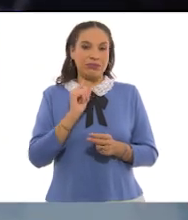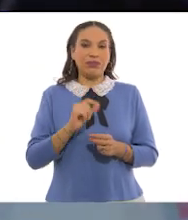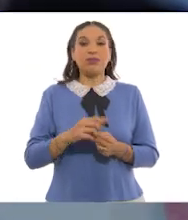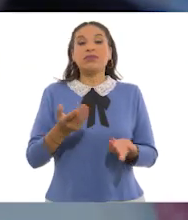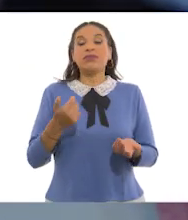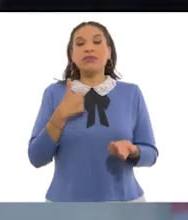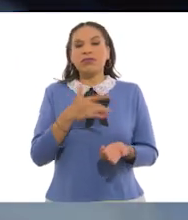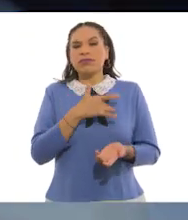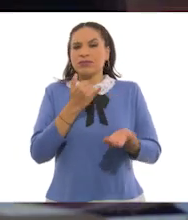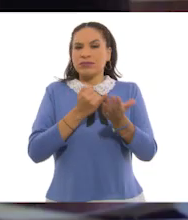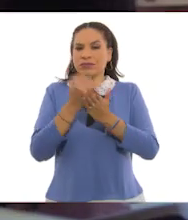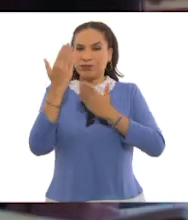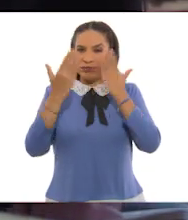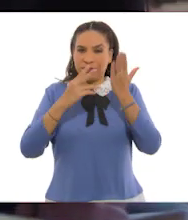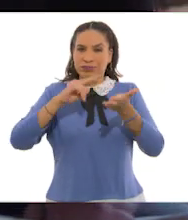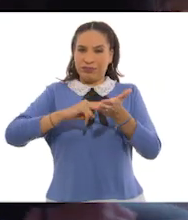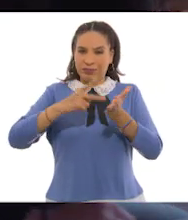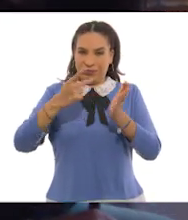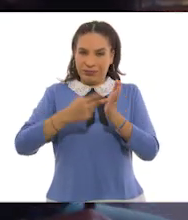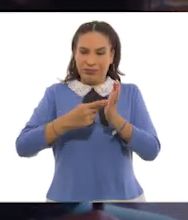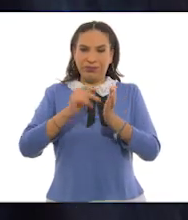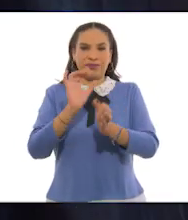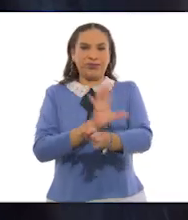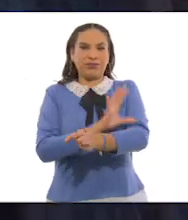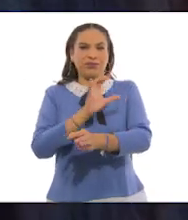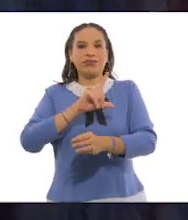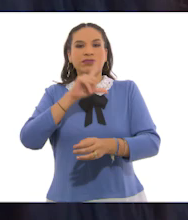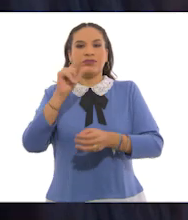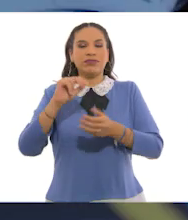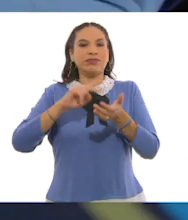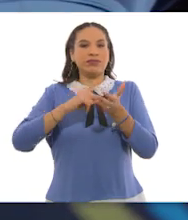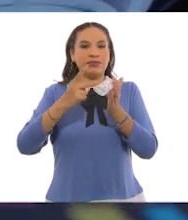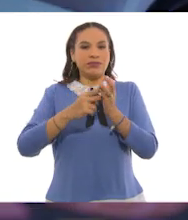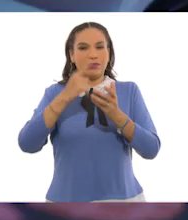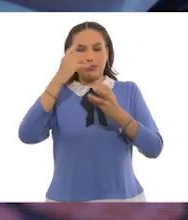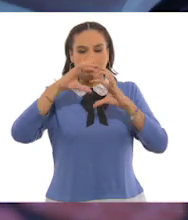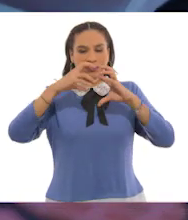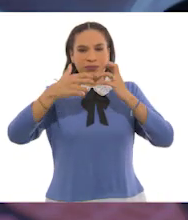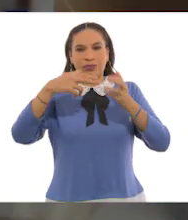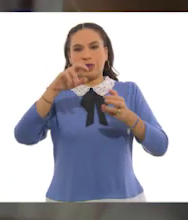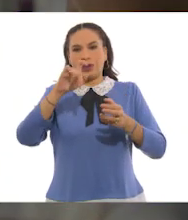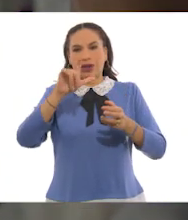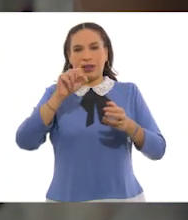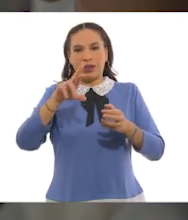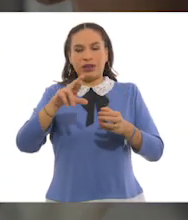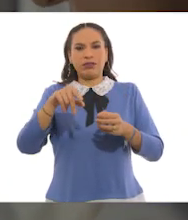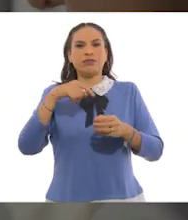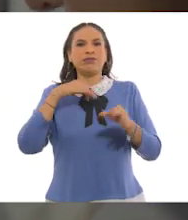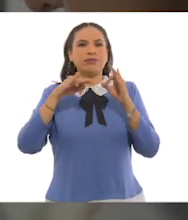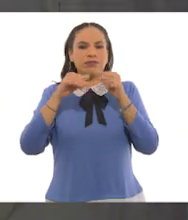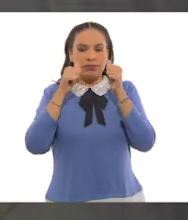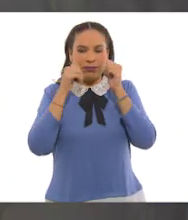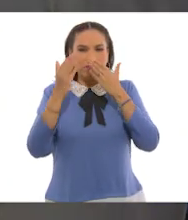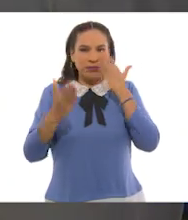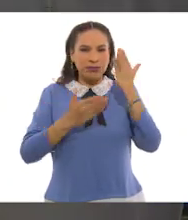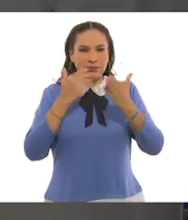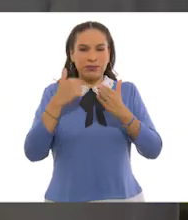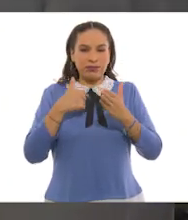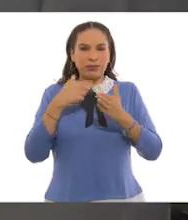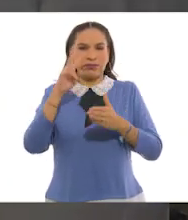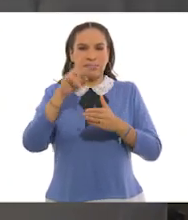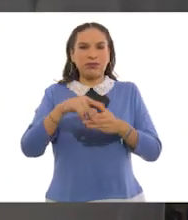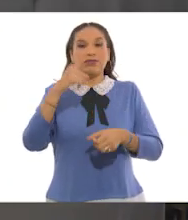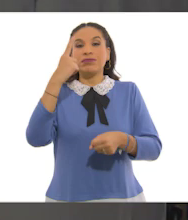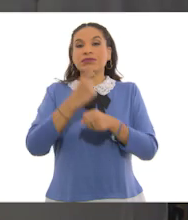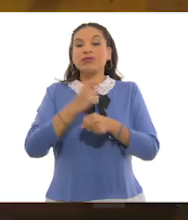Así que decidí estudiar Ingeniería en Energía y después Ingeniería Nuclear. Todo ese trabajo y estudio me hicieron ser